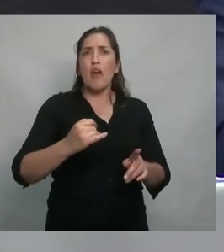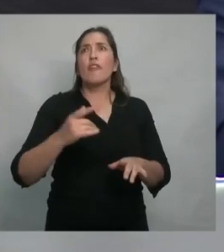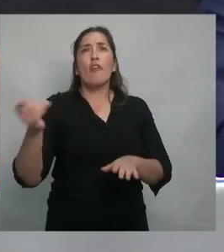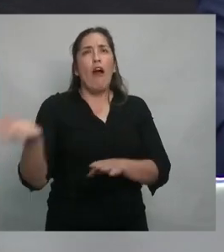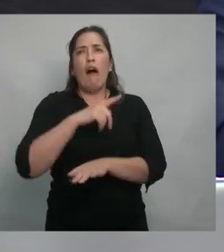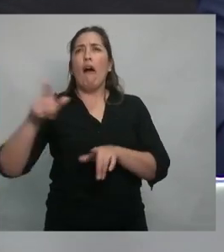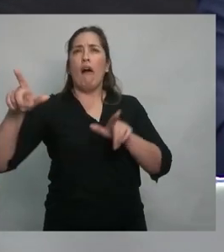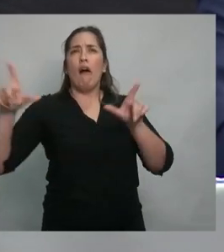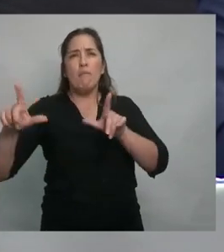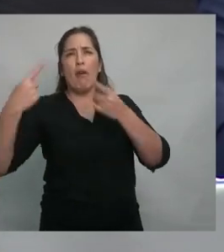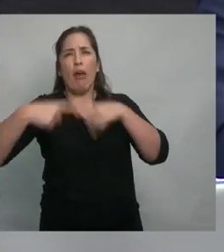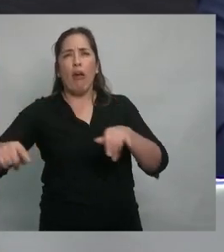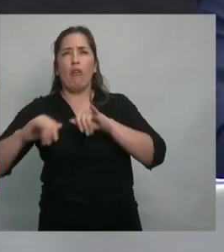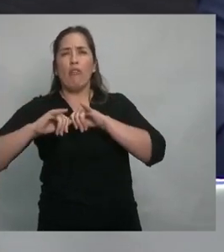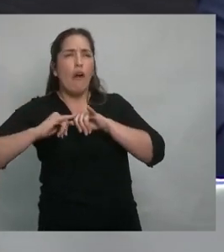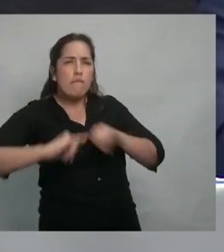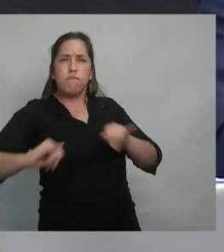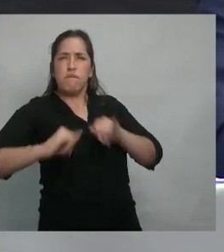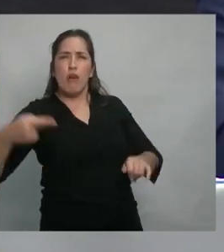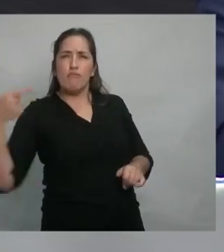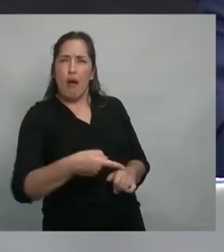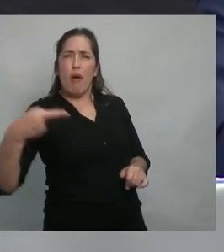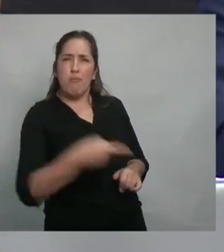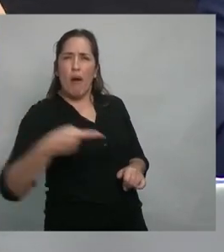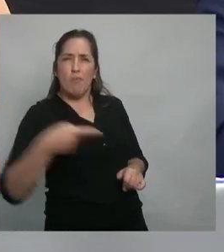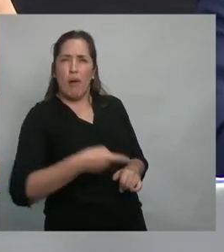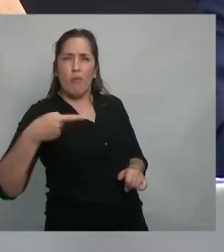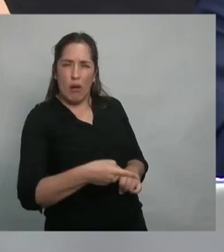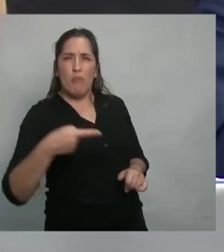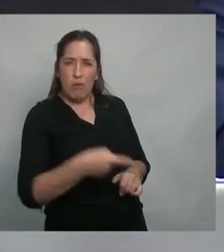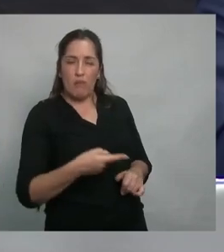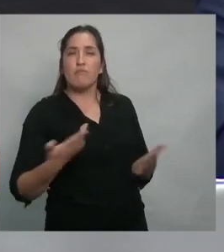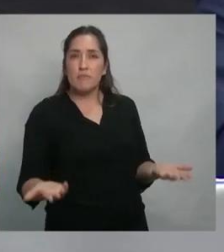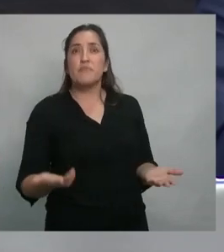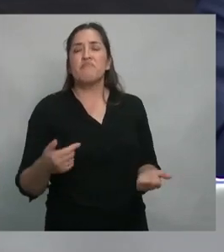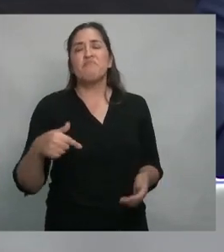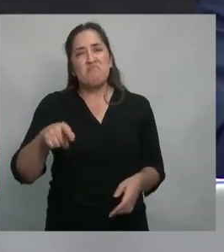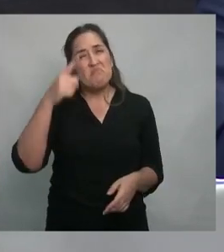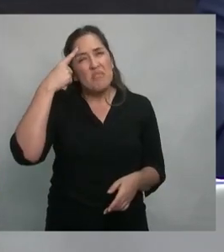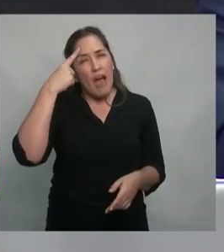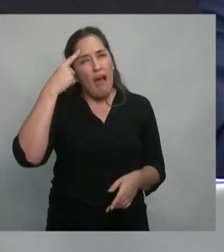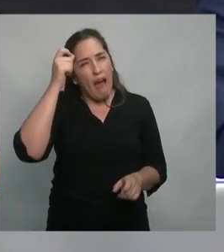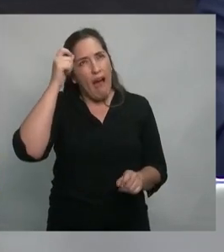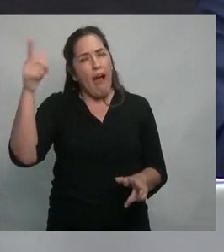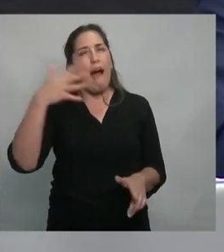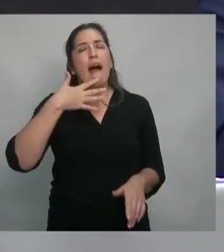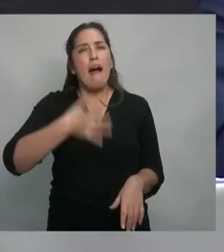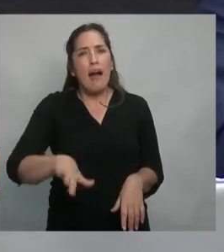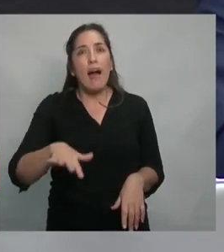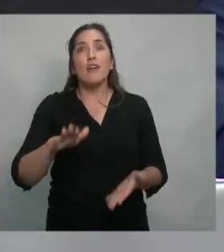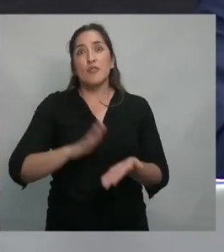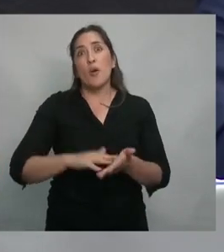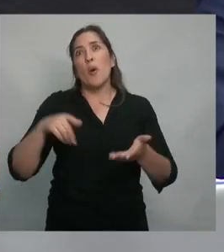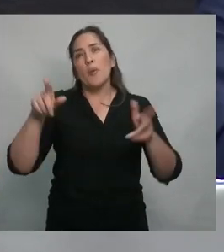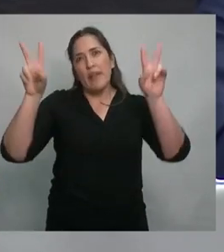mediático sin precedentes. Para que tengan una idea, estos días de lo que hablamos cuando hablamos de cobertura